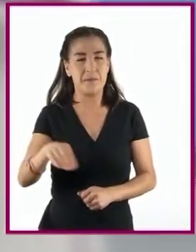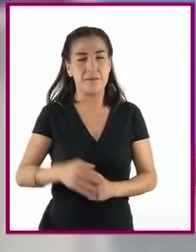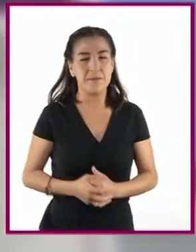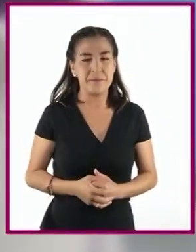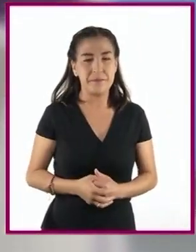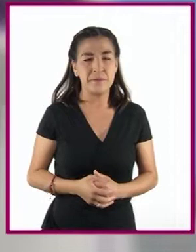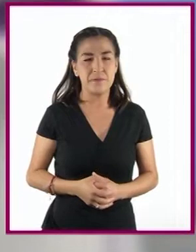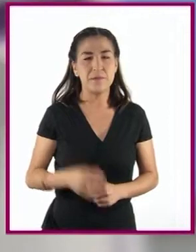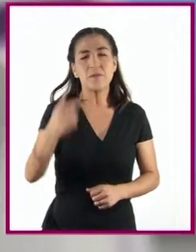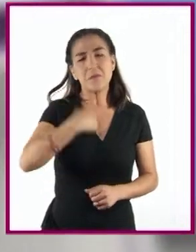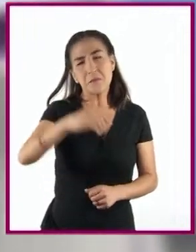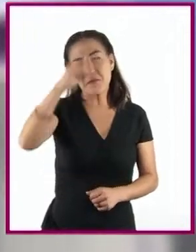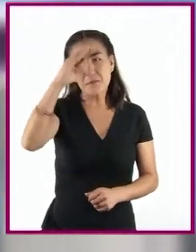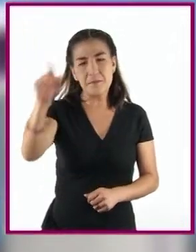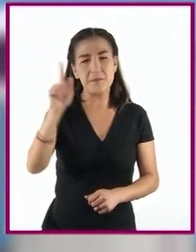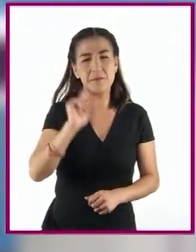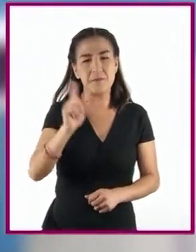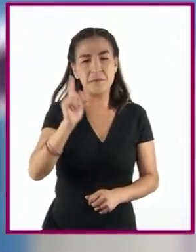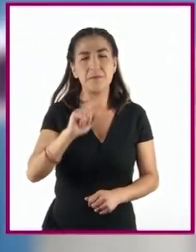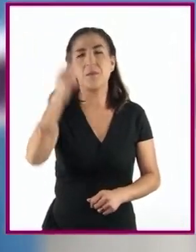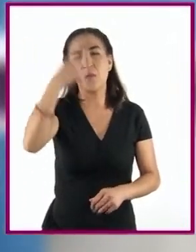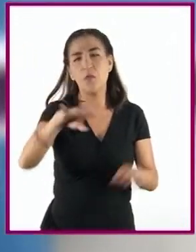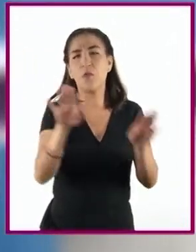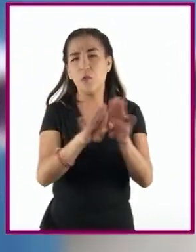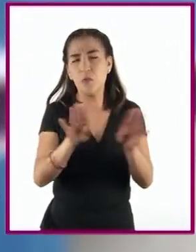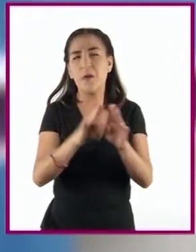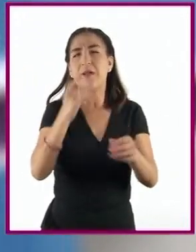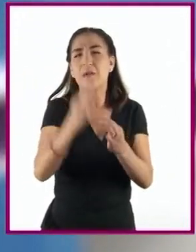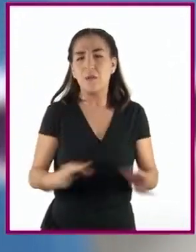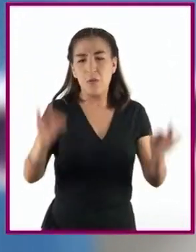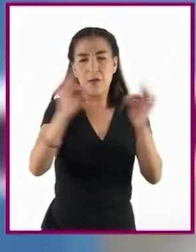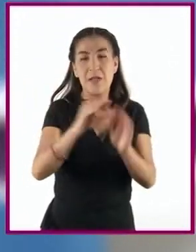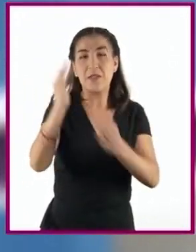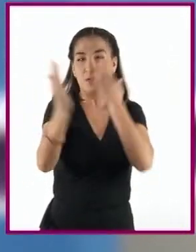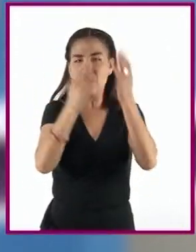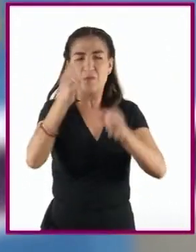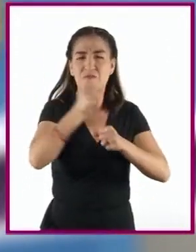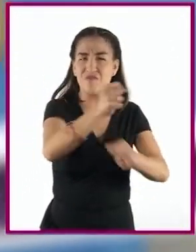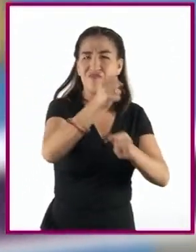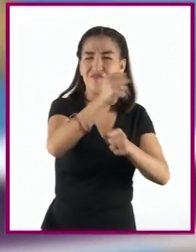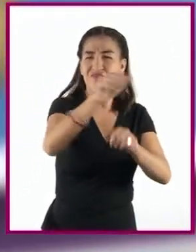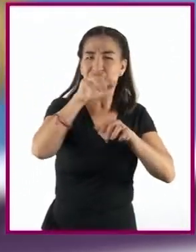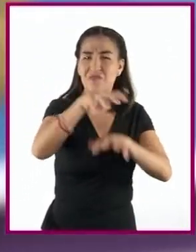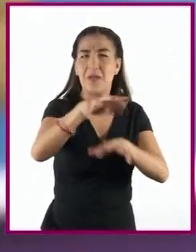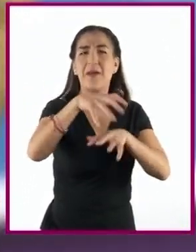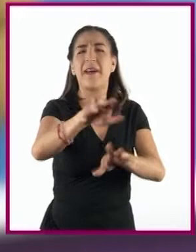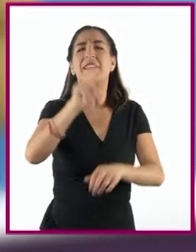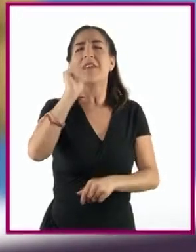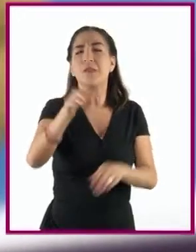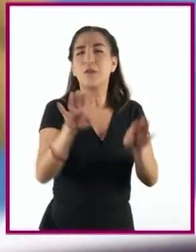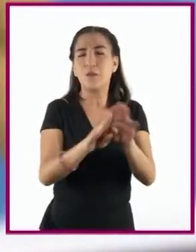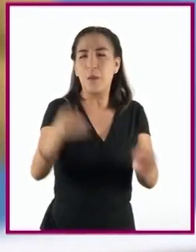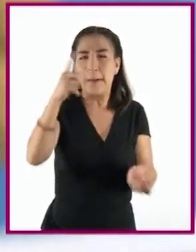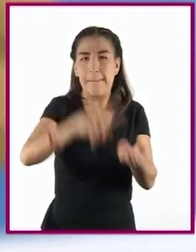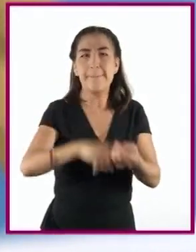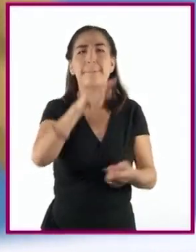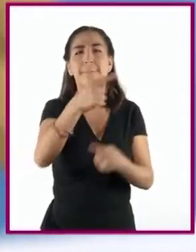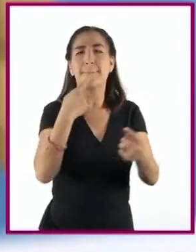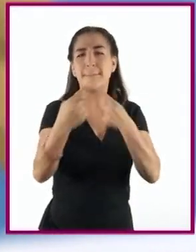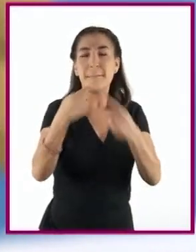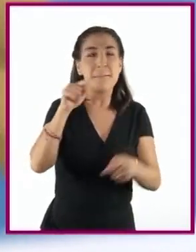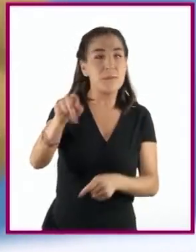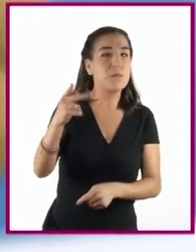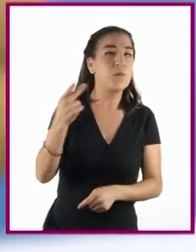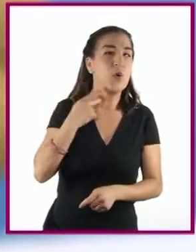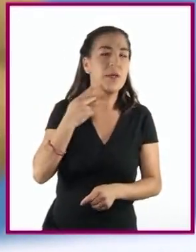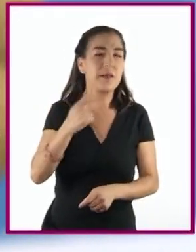Pienso que la fuerza y la importancia del movimiento estudiantil se la dio la represión. Más que ningún discurso político, el hecho mismo